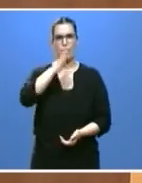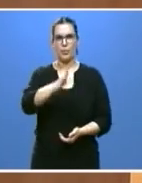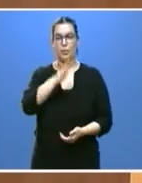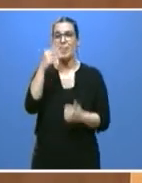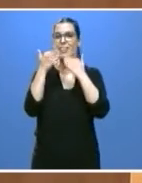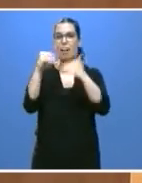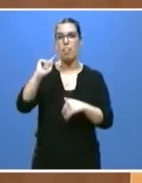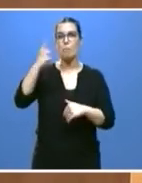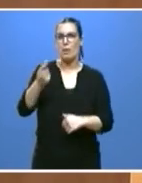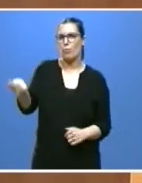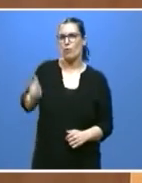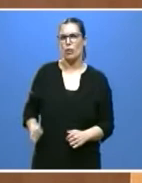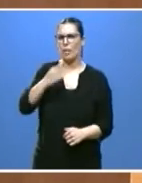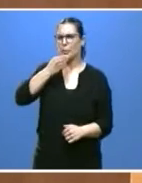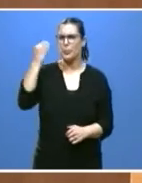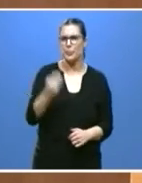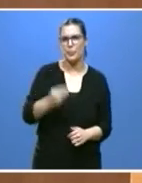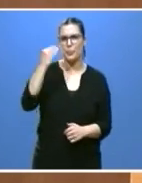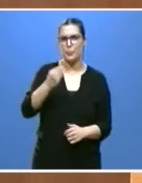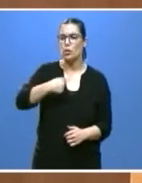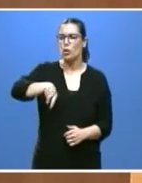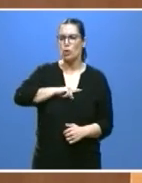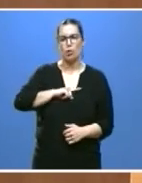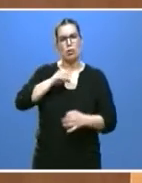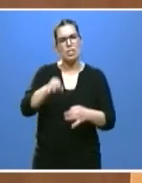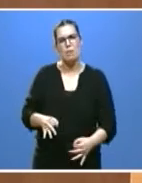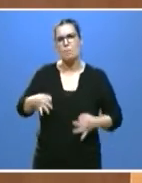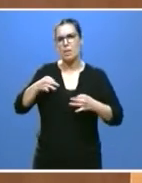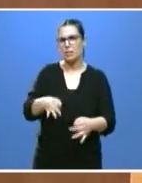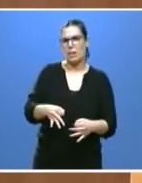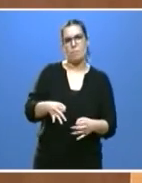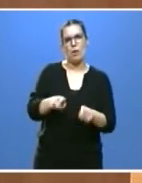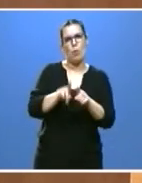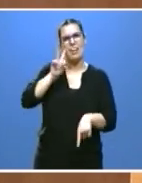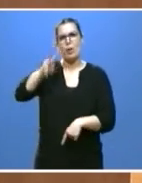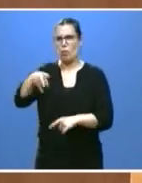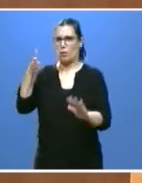profesionales con los que siempre estaremos en deuda eterna.